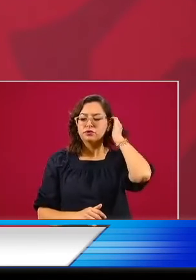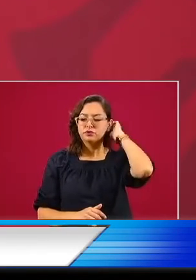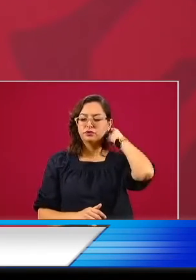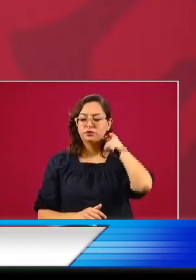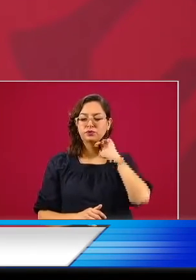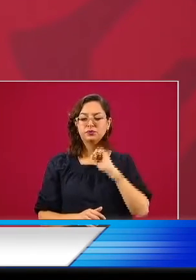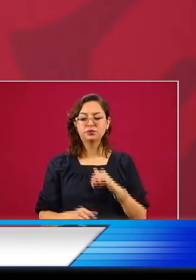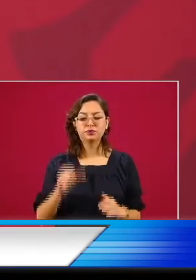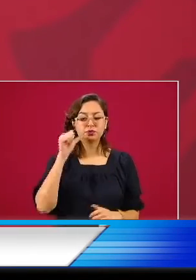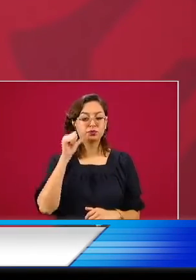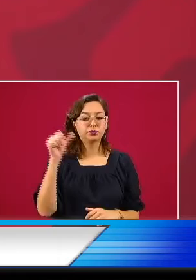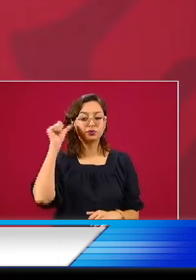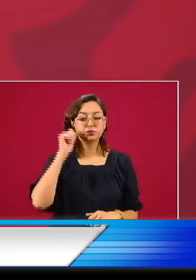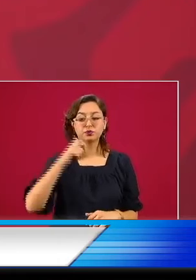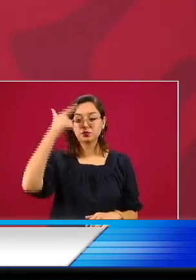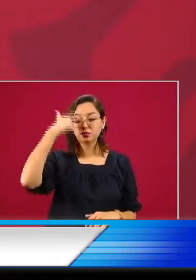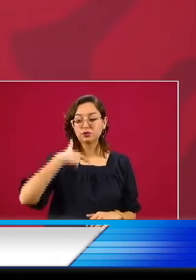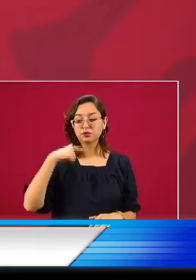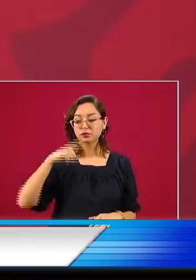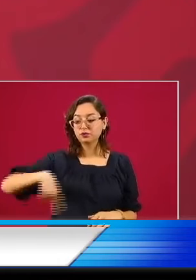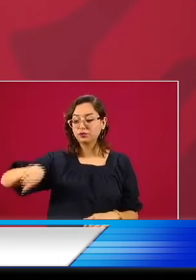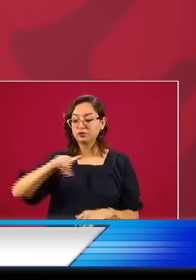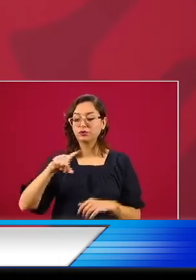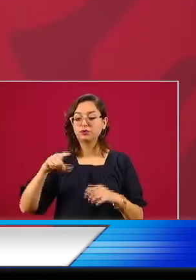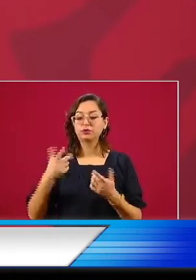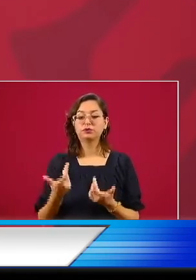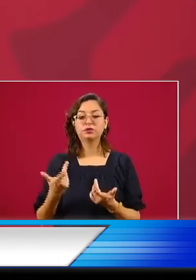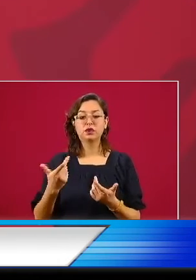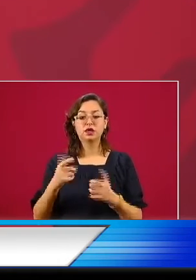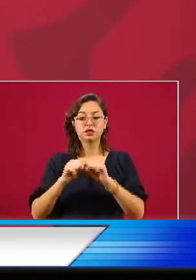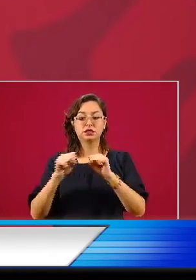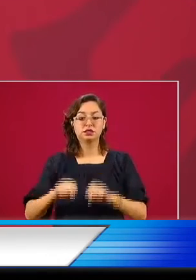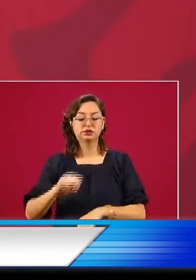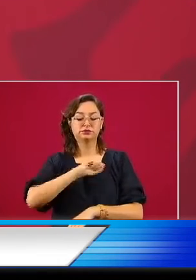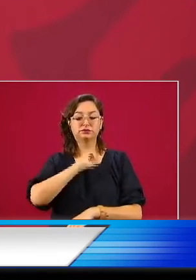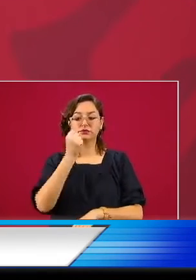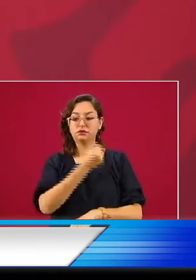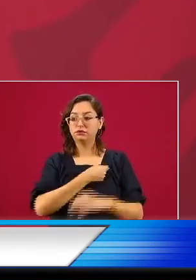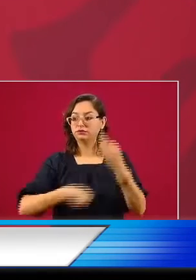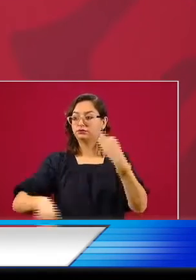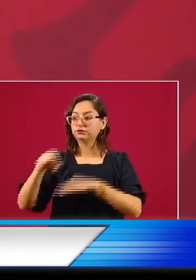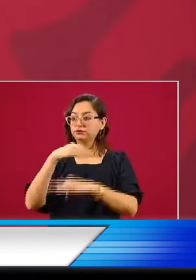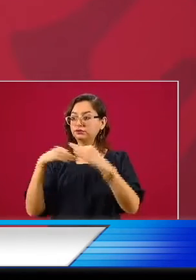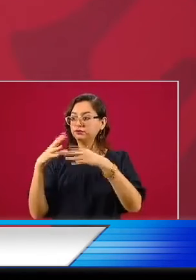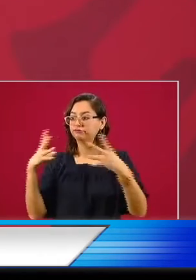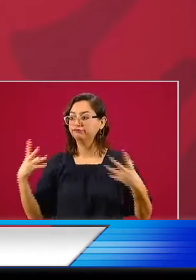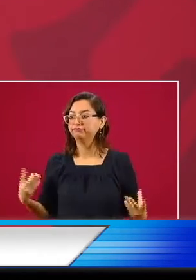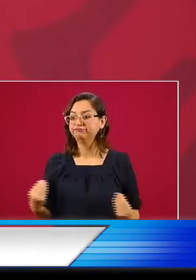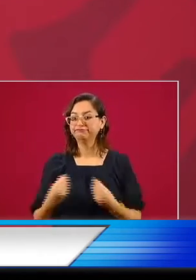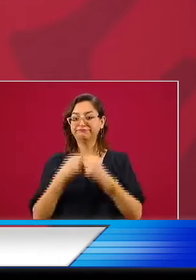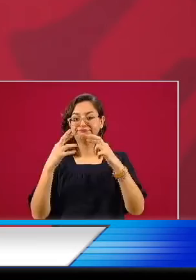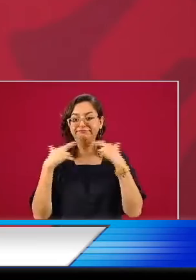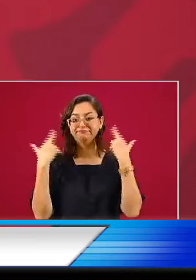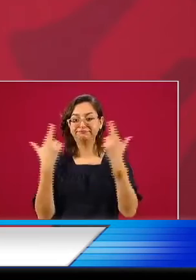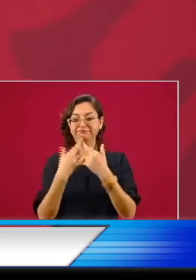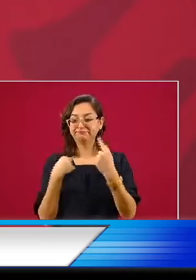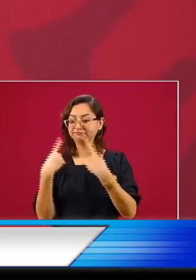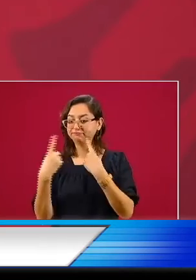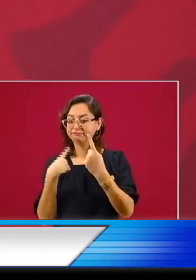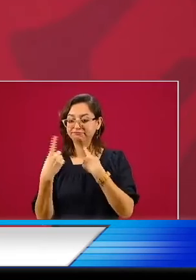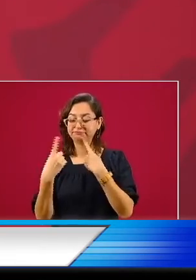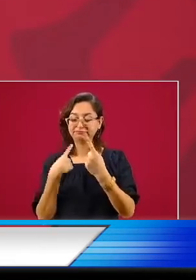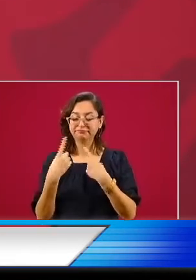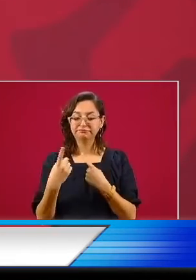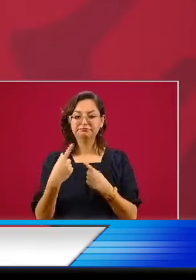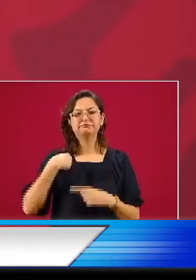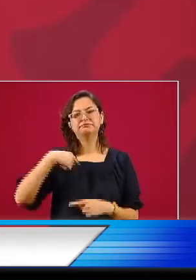en México y de igual forma se conocerá a las empresas que cumplan en tiempo y forma con su responsabilidad. De modo que a las empresas participantes